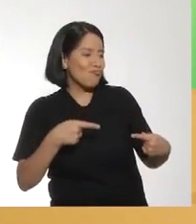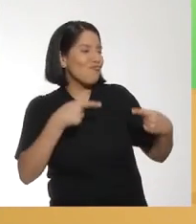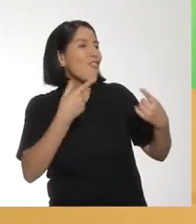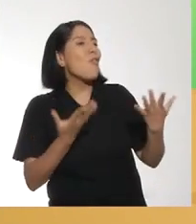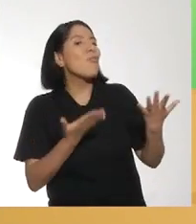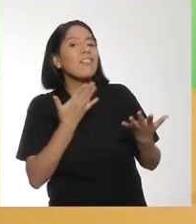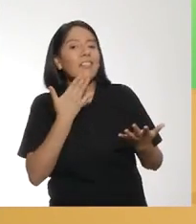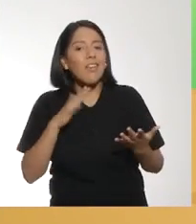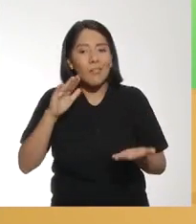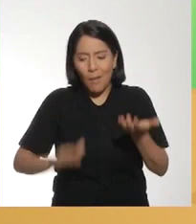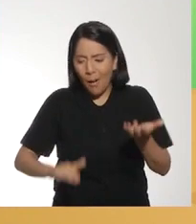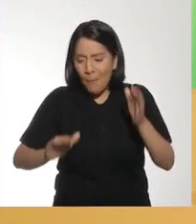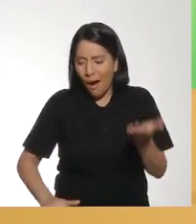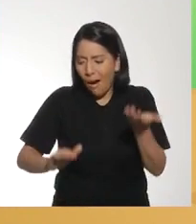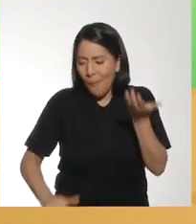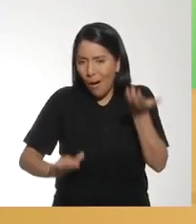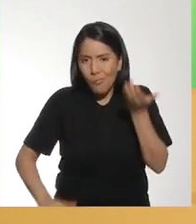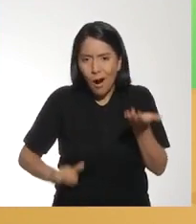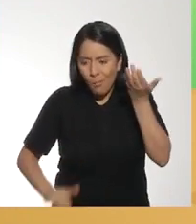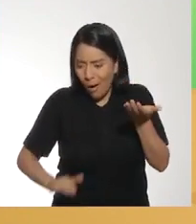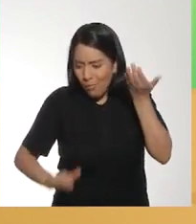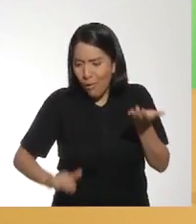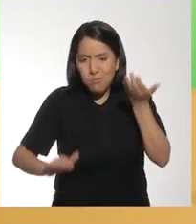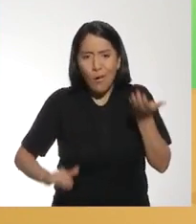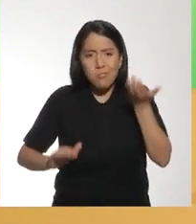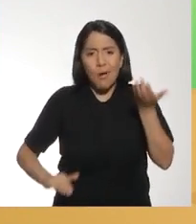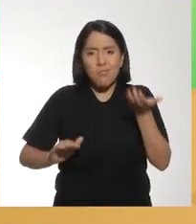Te apuesto a que lo maté más rápido. A ver.